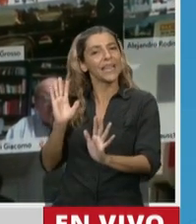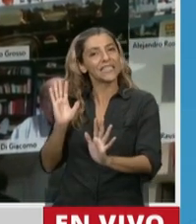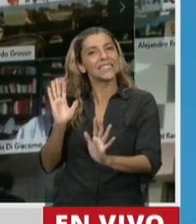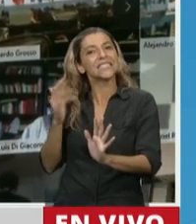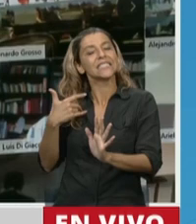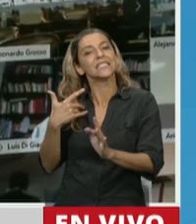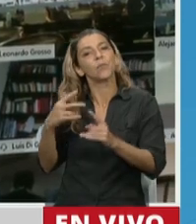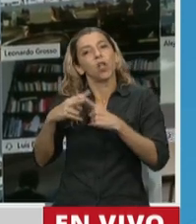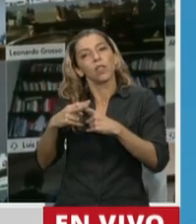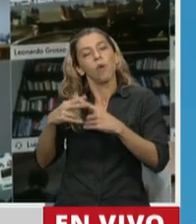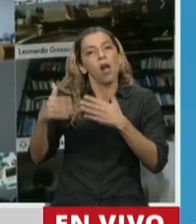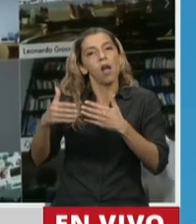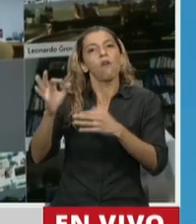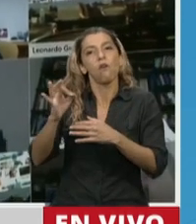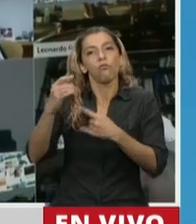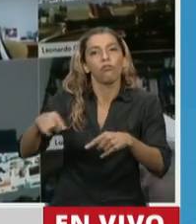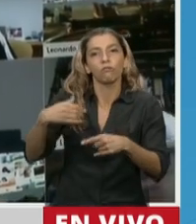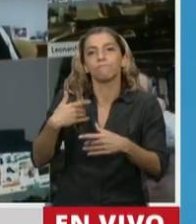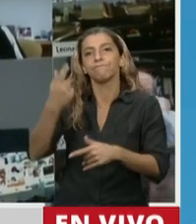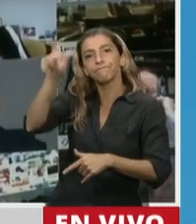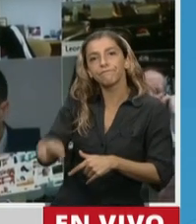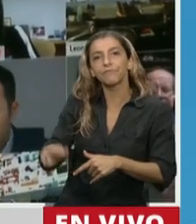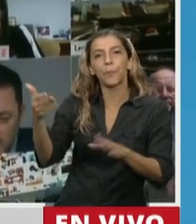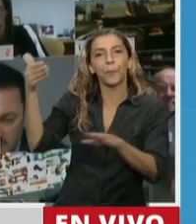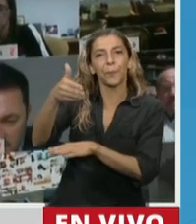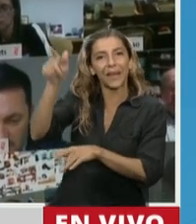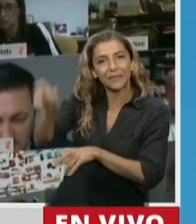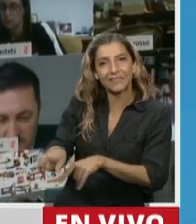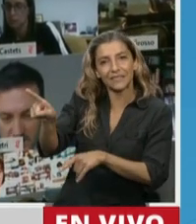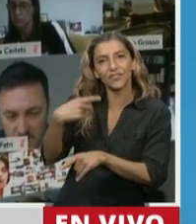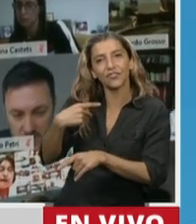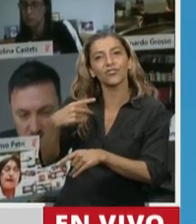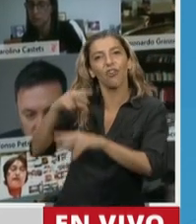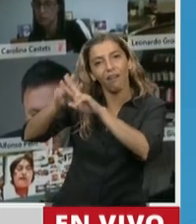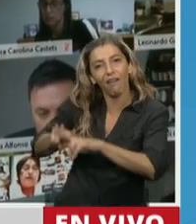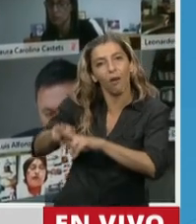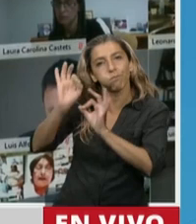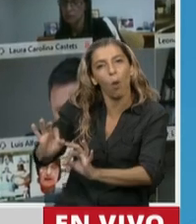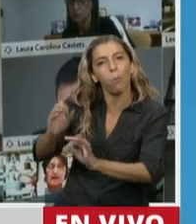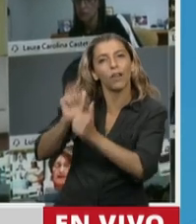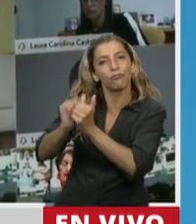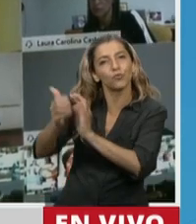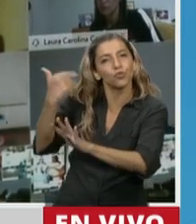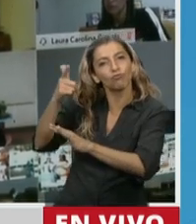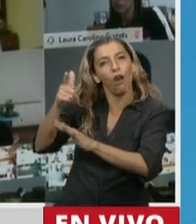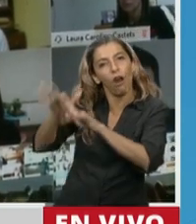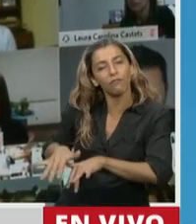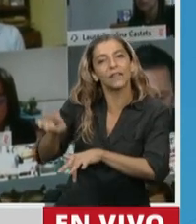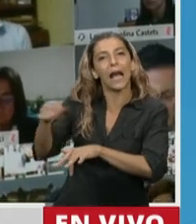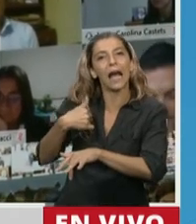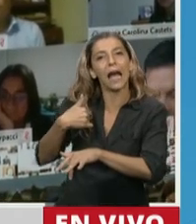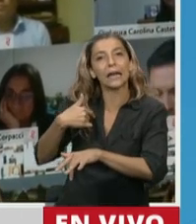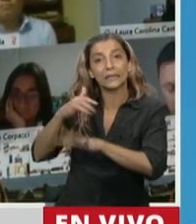al sistema de historias clínicas digitales y de, justamente, recetas digitales y